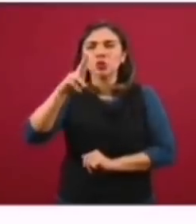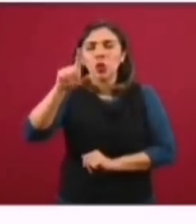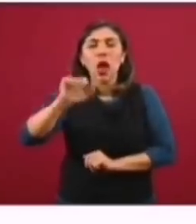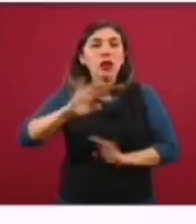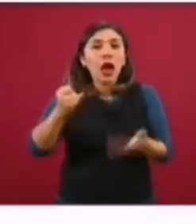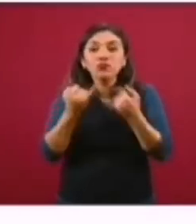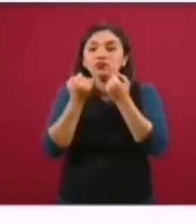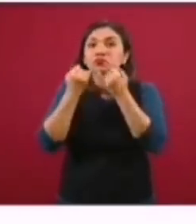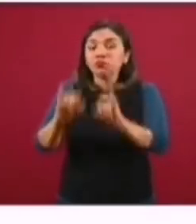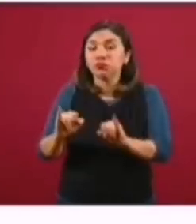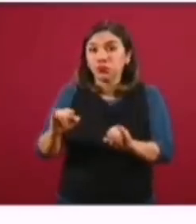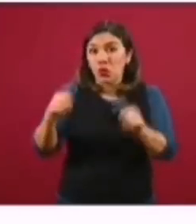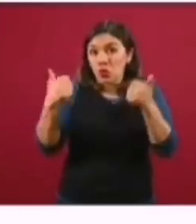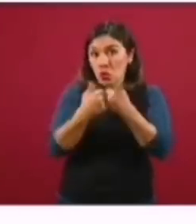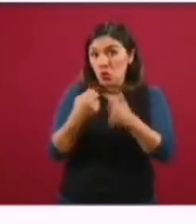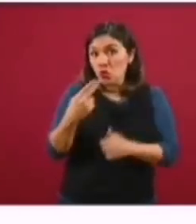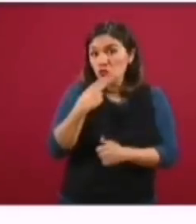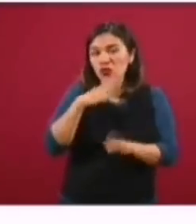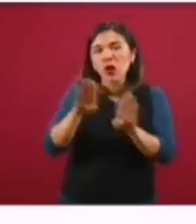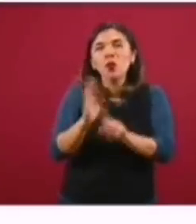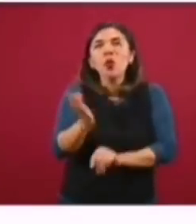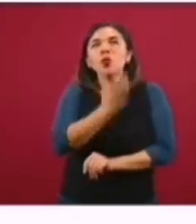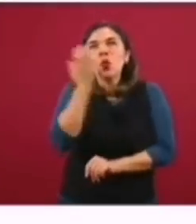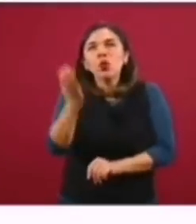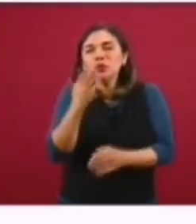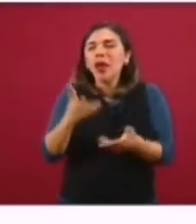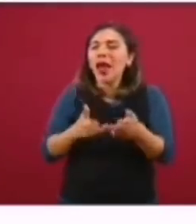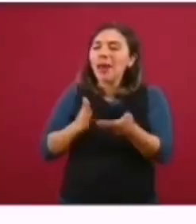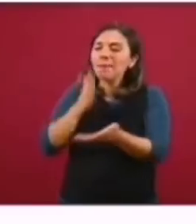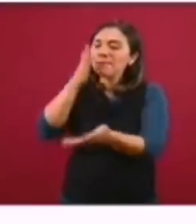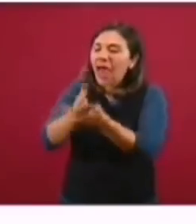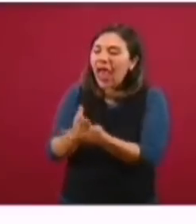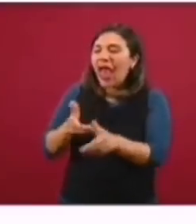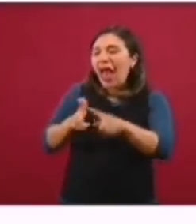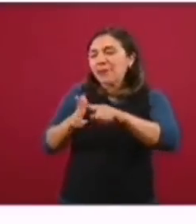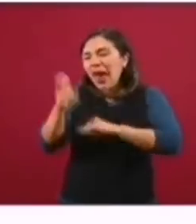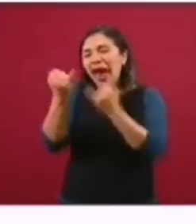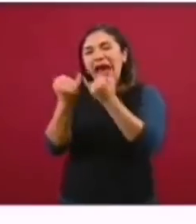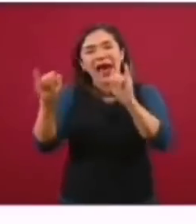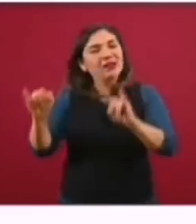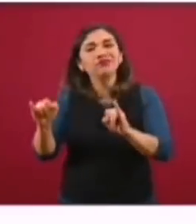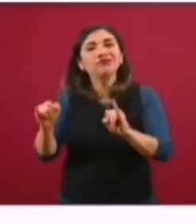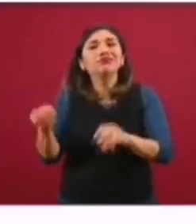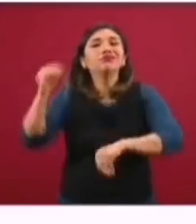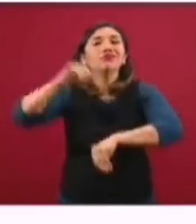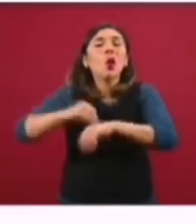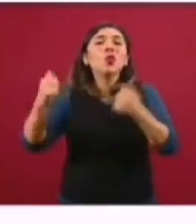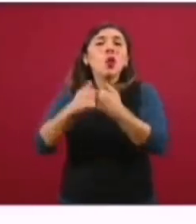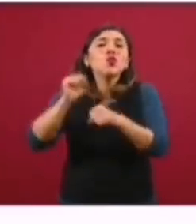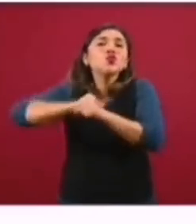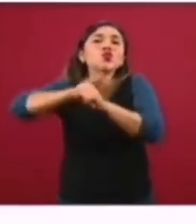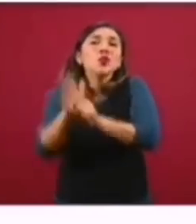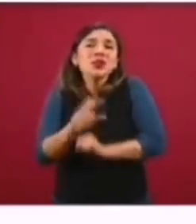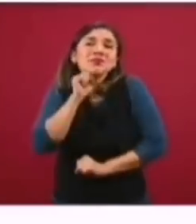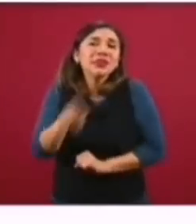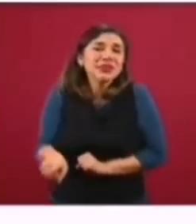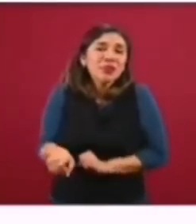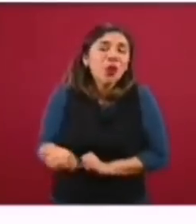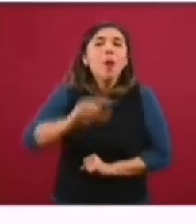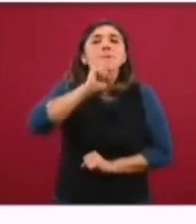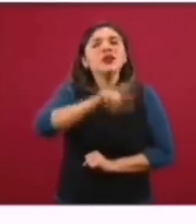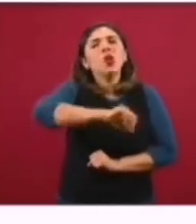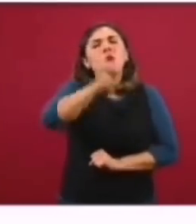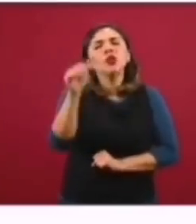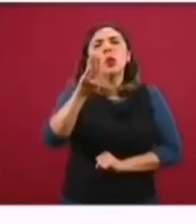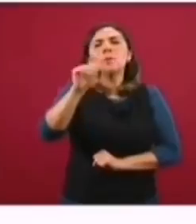estrenó no a la usanza anterior de ir a cortar el listón nada más, sino se estrenó con COVID, justamente. Y lo mismo en Bahía de